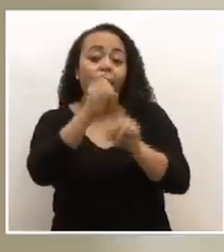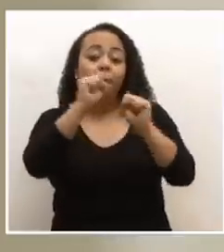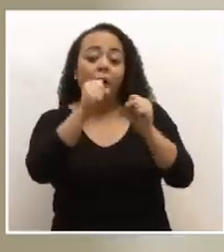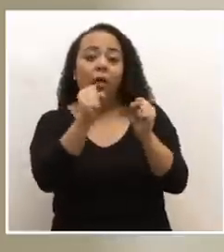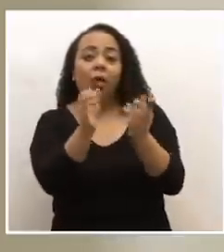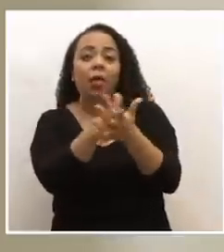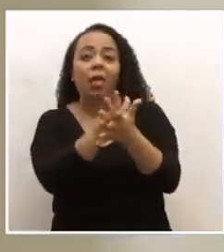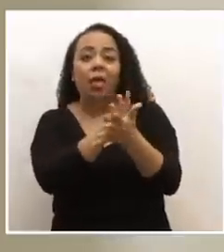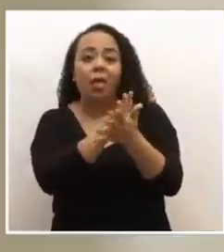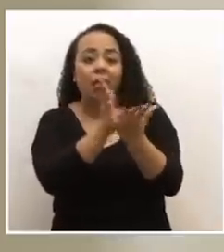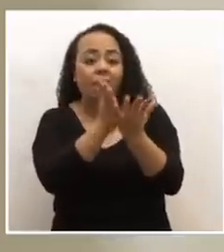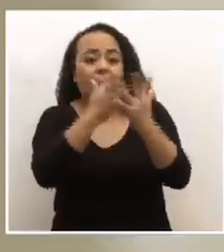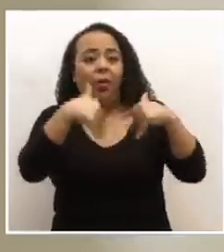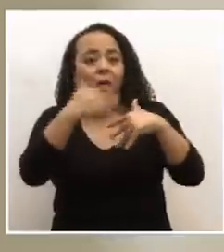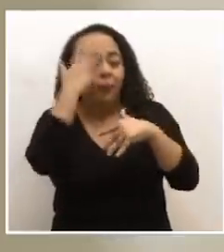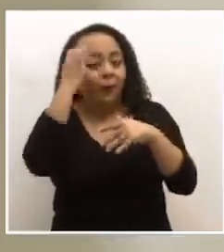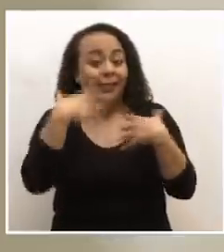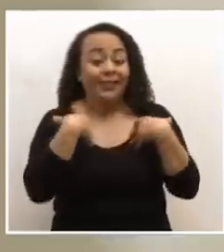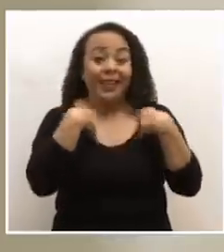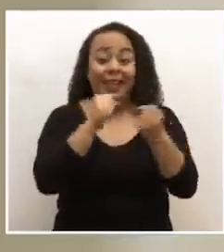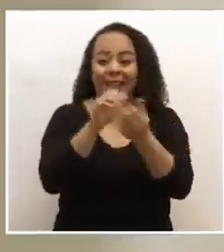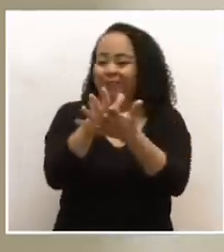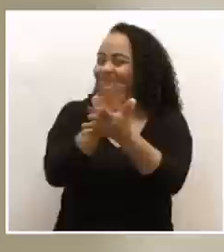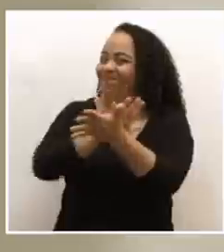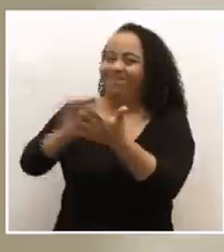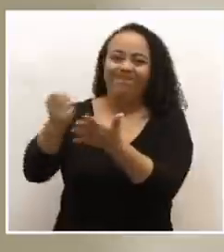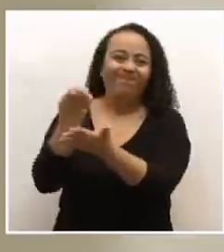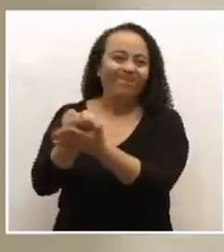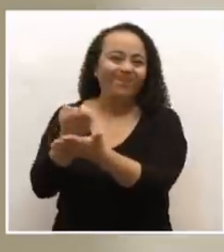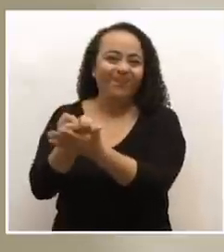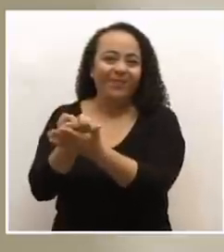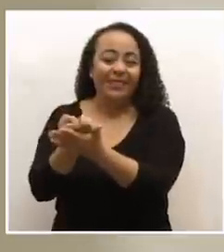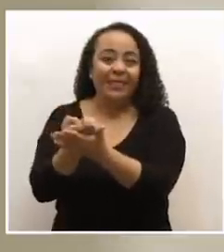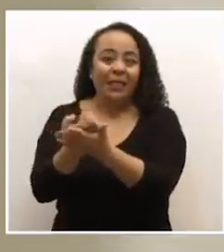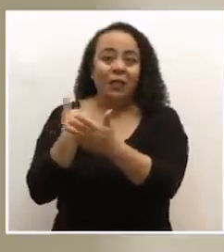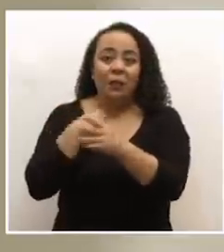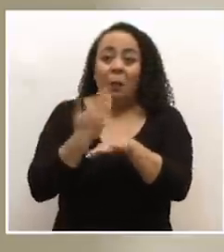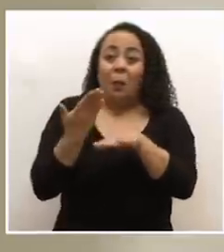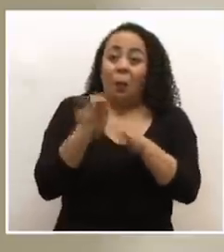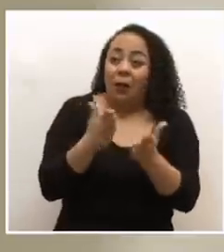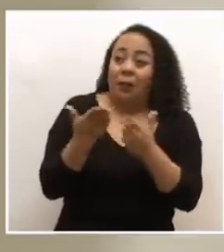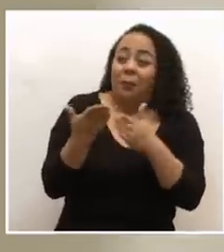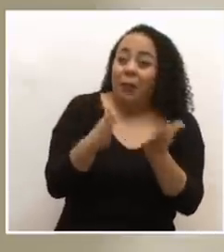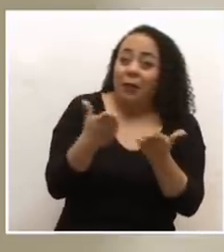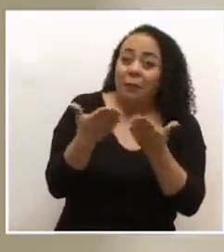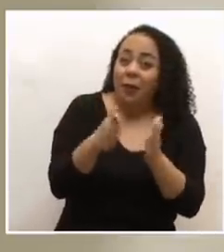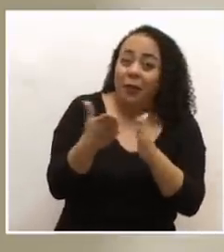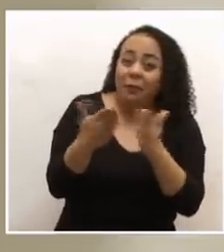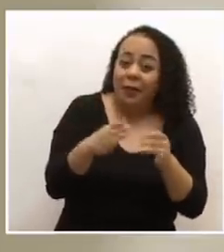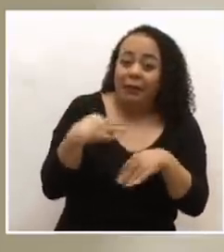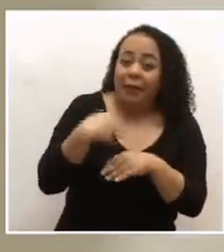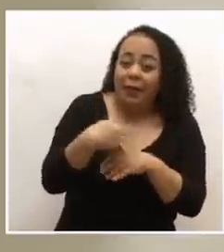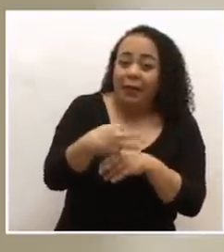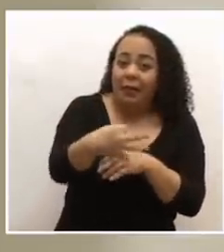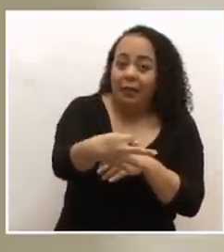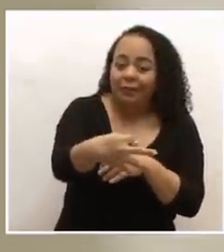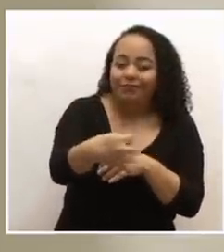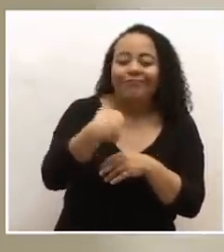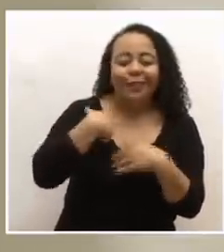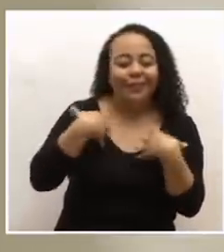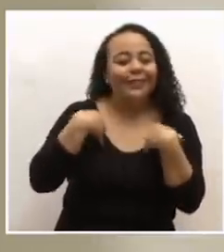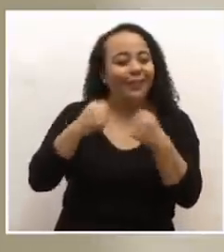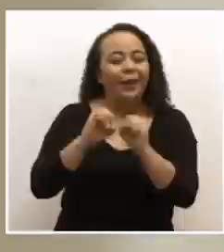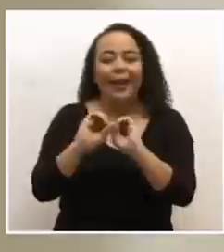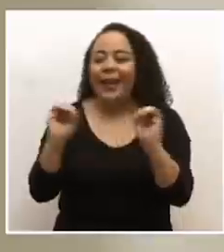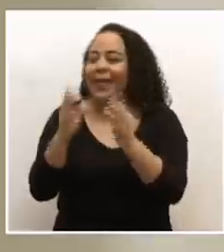porque lo sanitario arrasa con lo económico. Si empezamos a tener aquí muertes, una cantidad de muertes todos los días seguidos, les aseguro que nadie va a